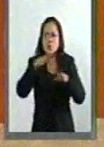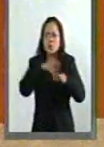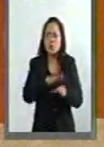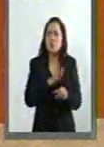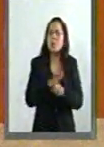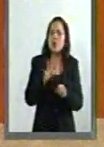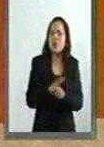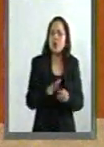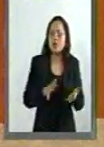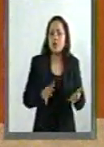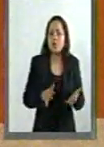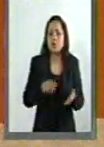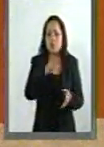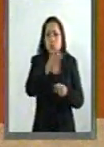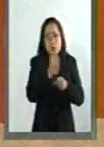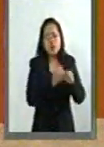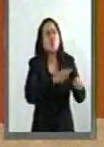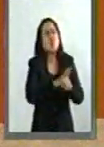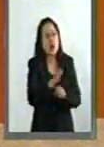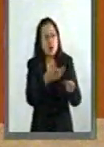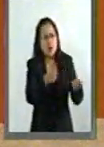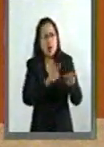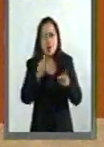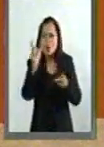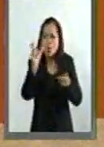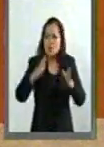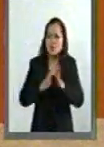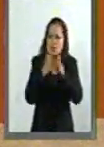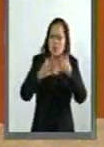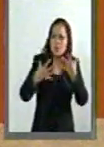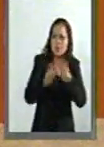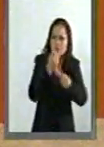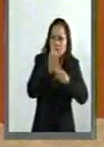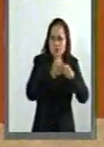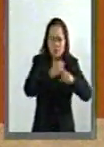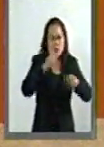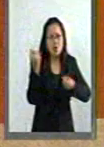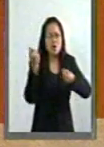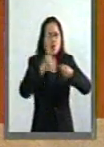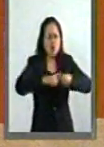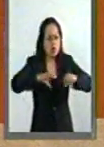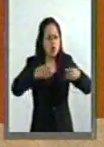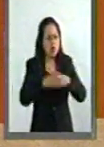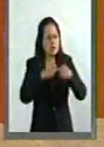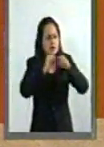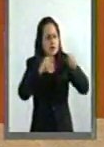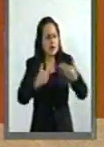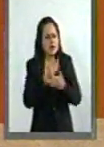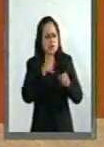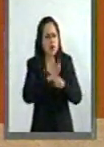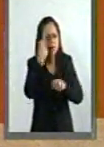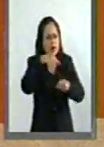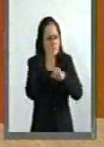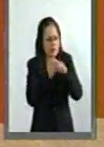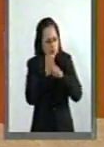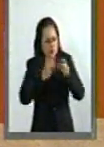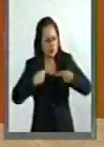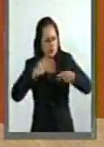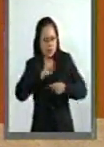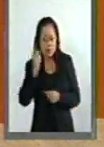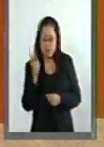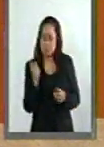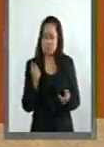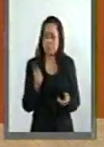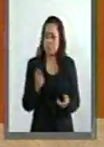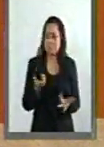sobre qué investigaciones hizo, cuándo participó, si es parte del Sistema Nacional de Investigadores. La